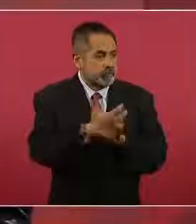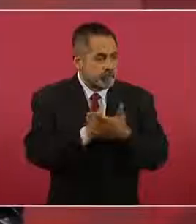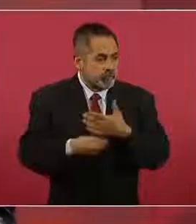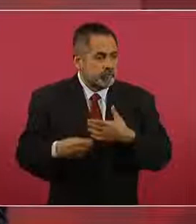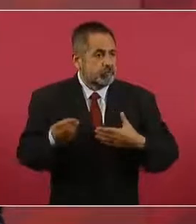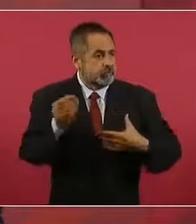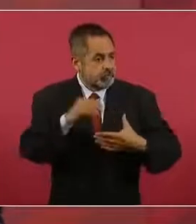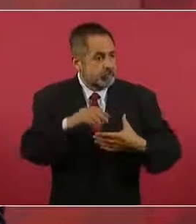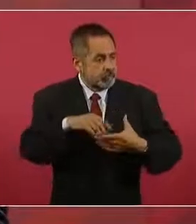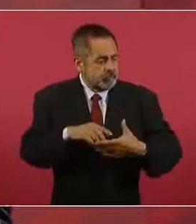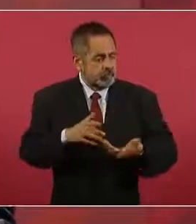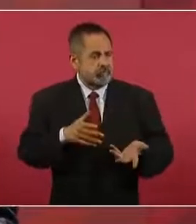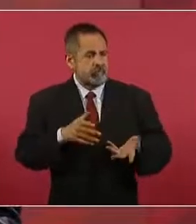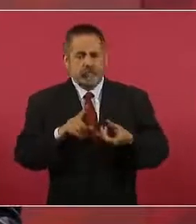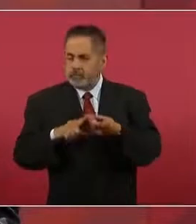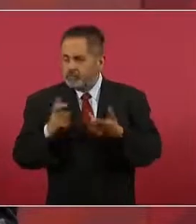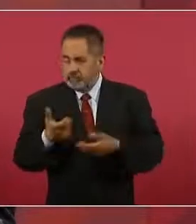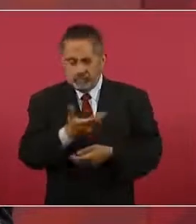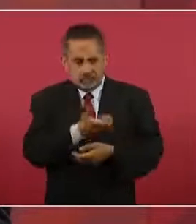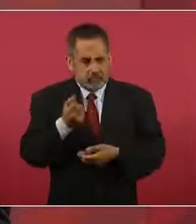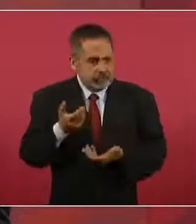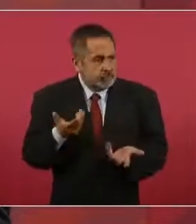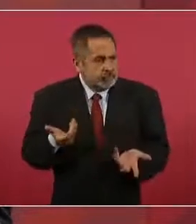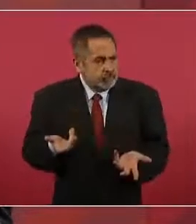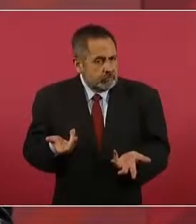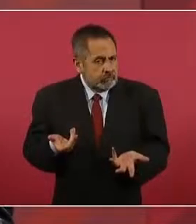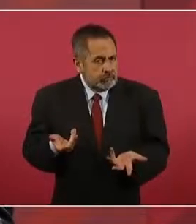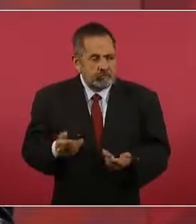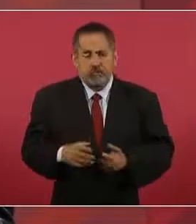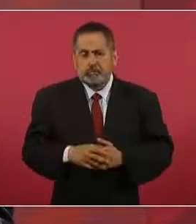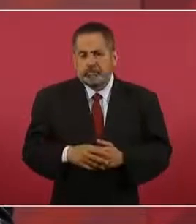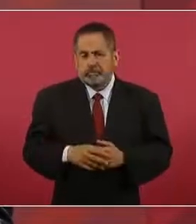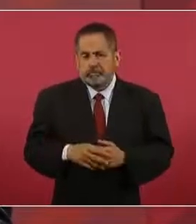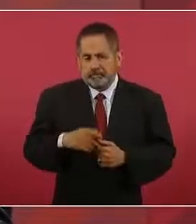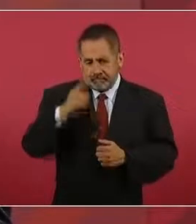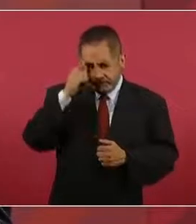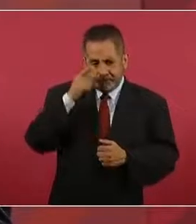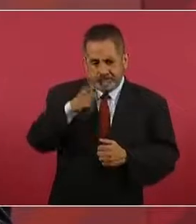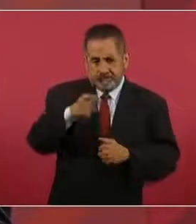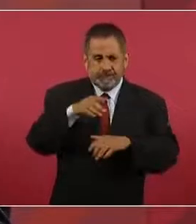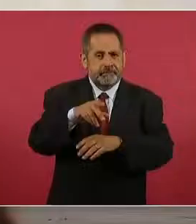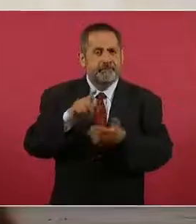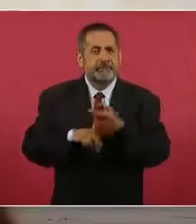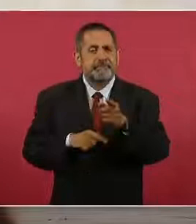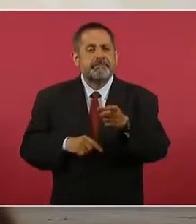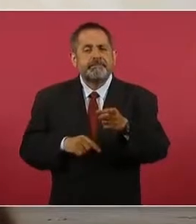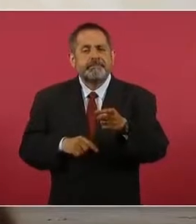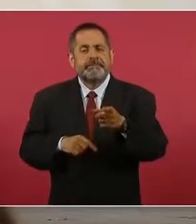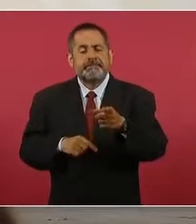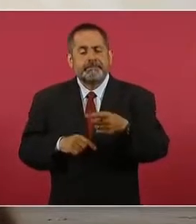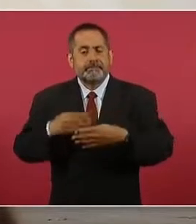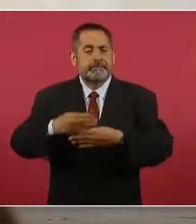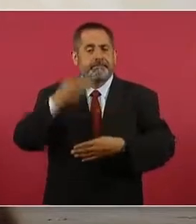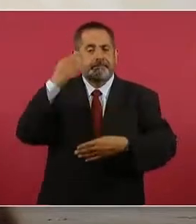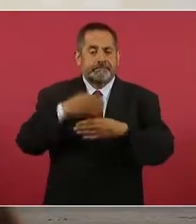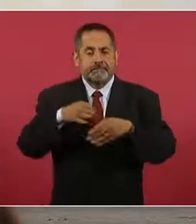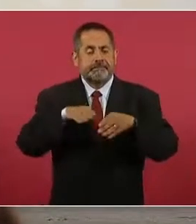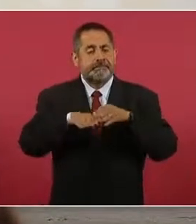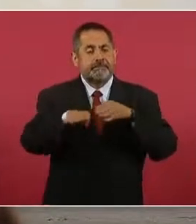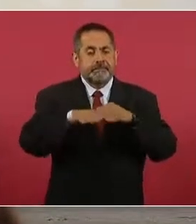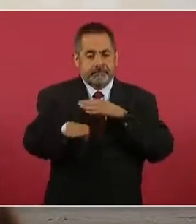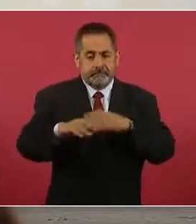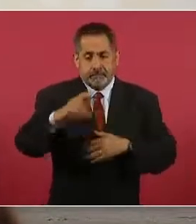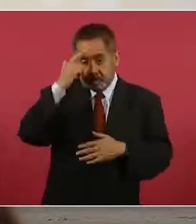en todo lo que tiene que ver con las casetas. Cuando llegamos